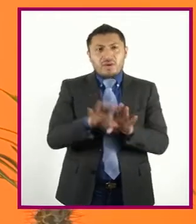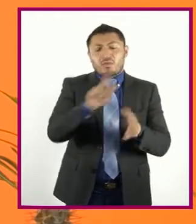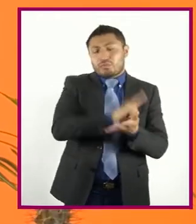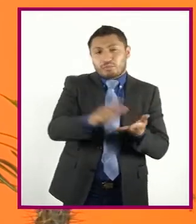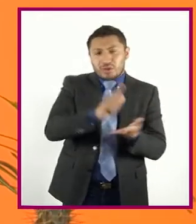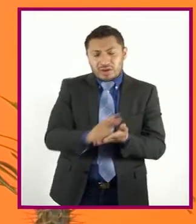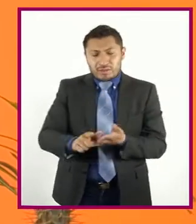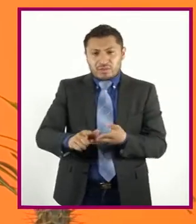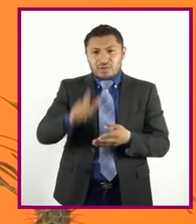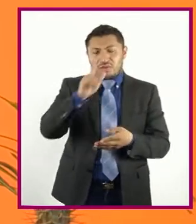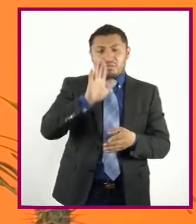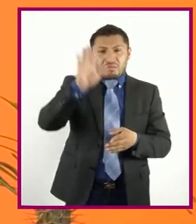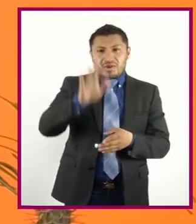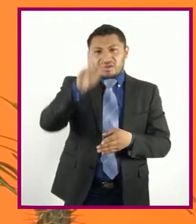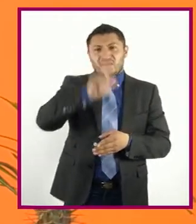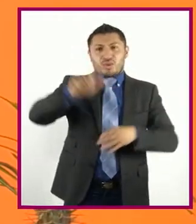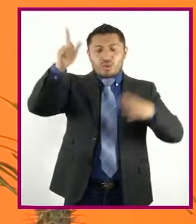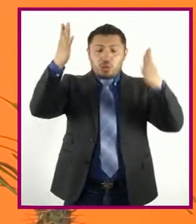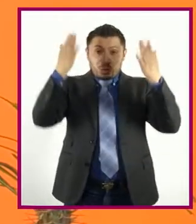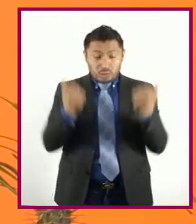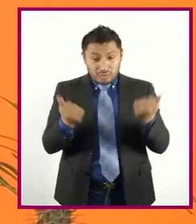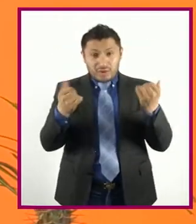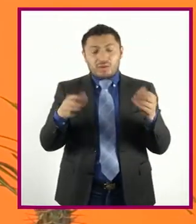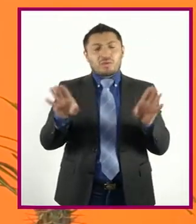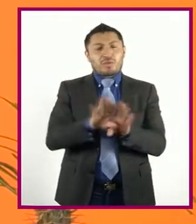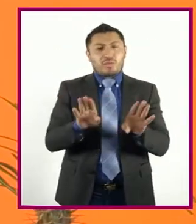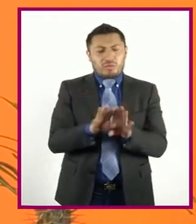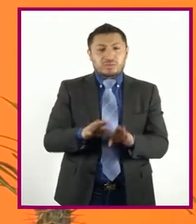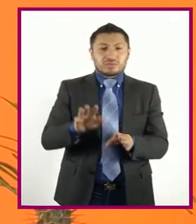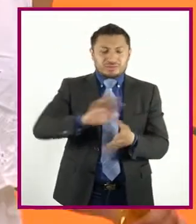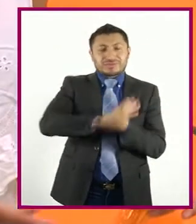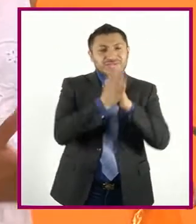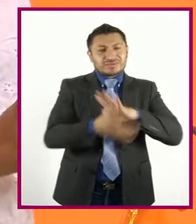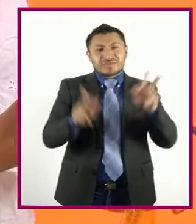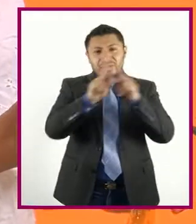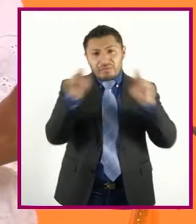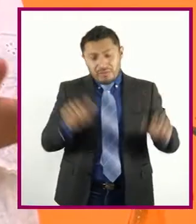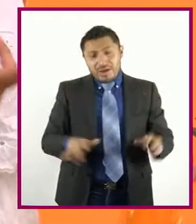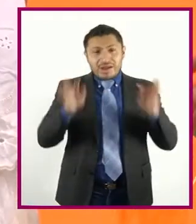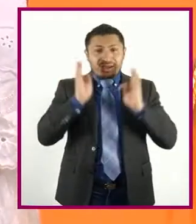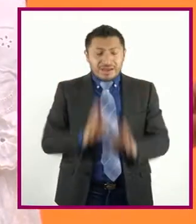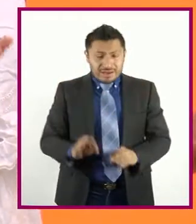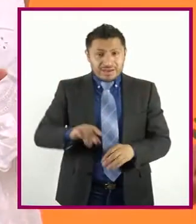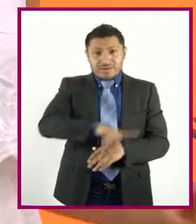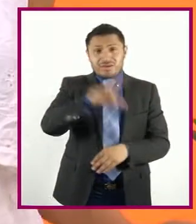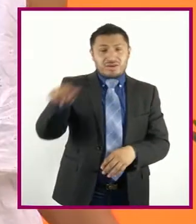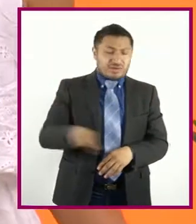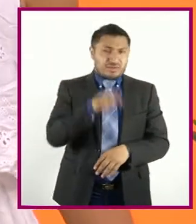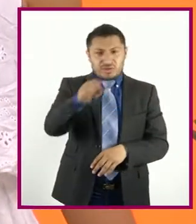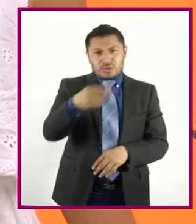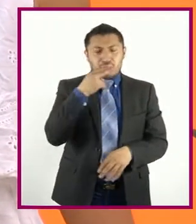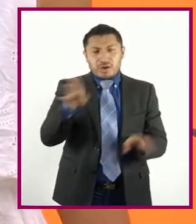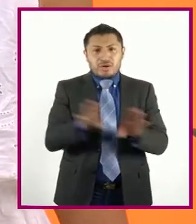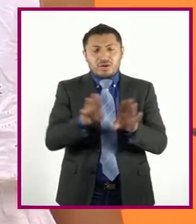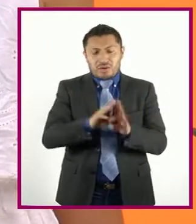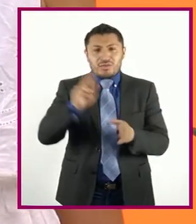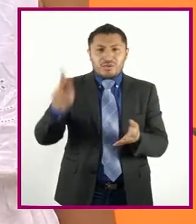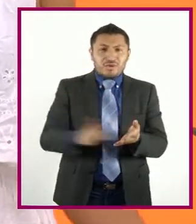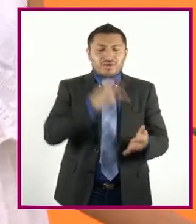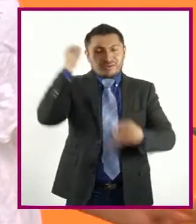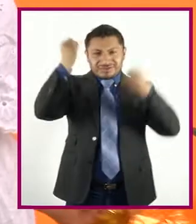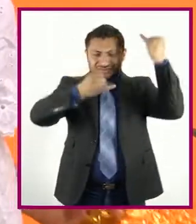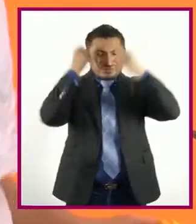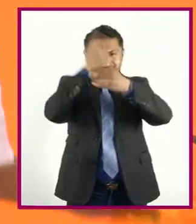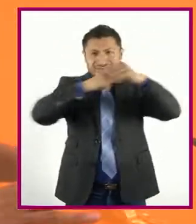escucha Sin armonía Para luego De que nos apropiemos De él Se ha revitalizado Con imaginación Y creatividad